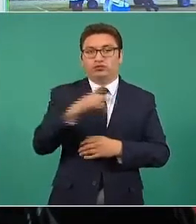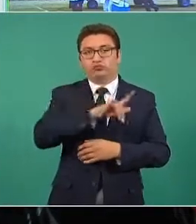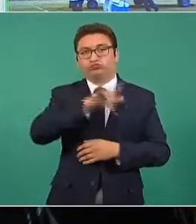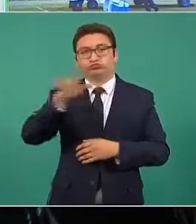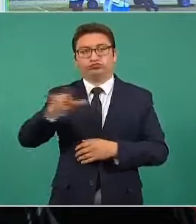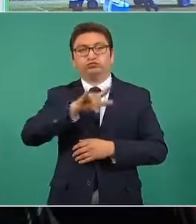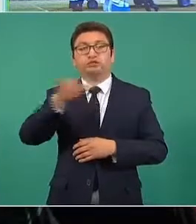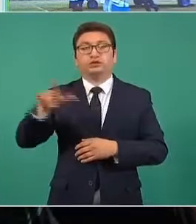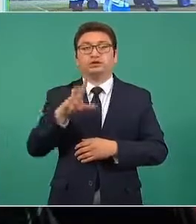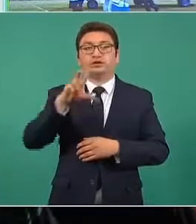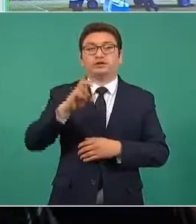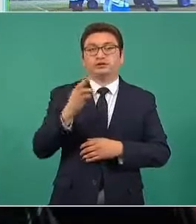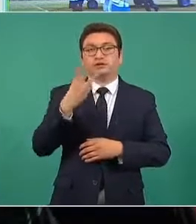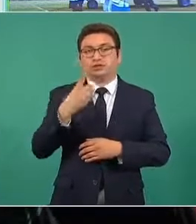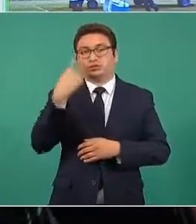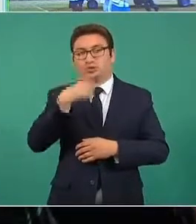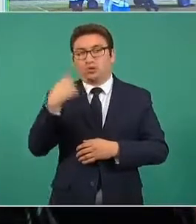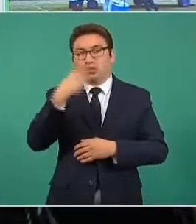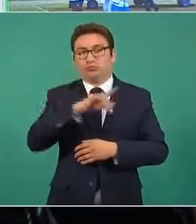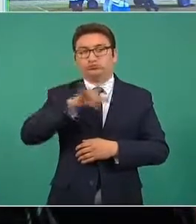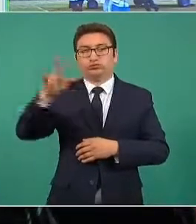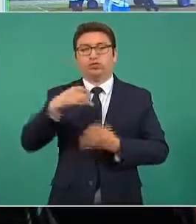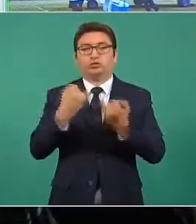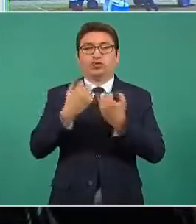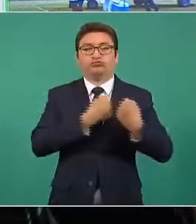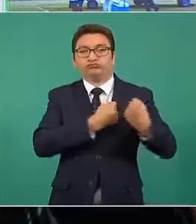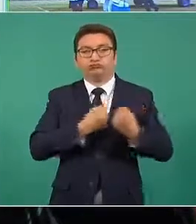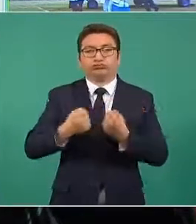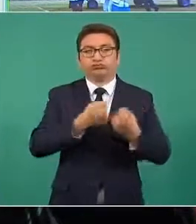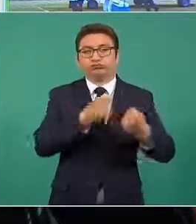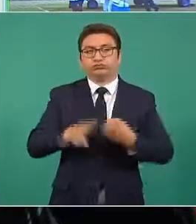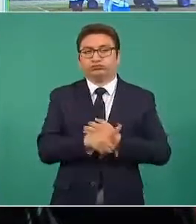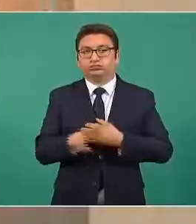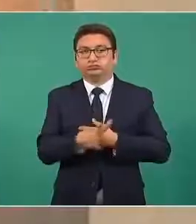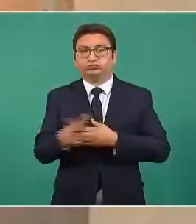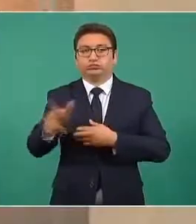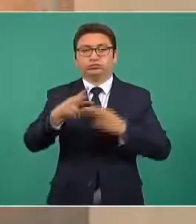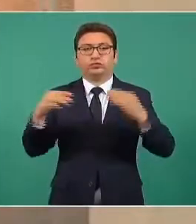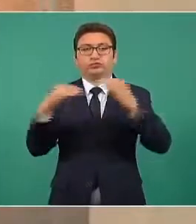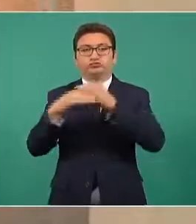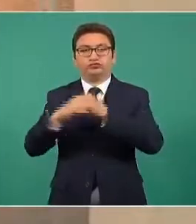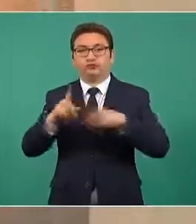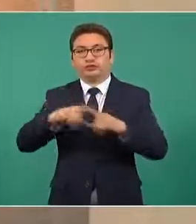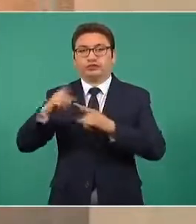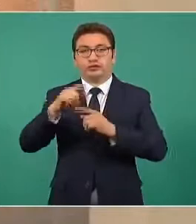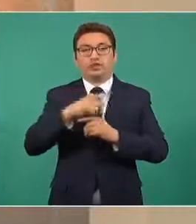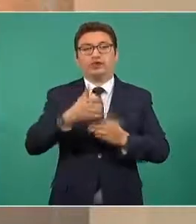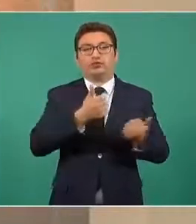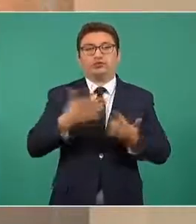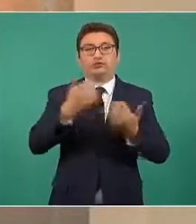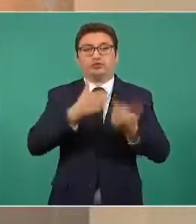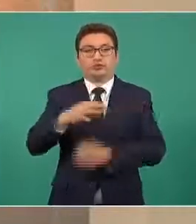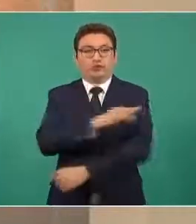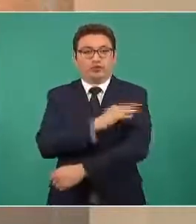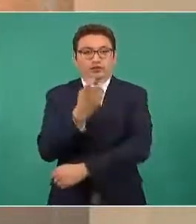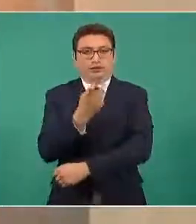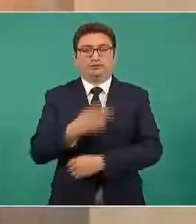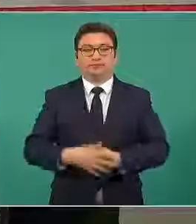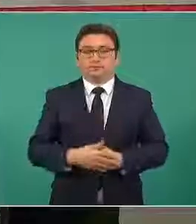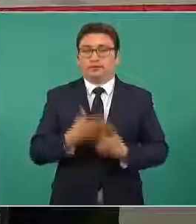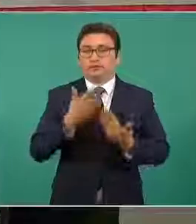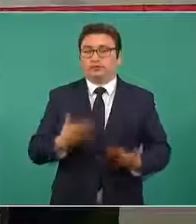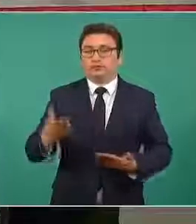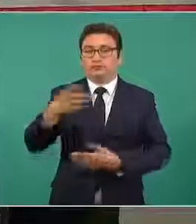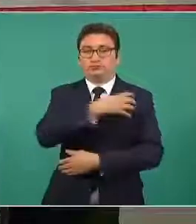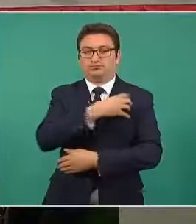33 horas de vuelo y 101 rutas terrestres y aquí están las vacunas que se han distribuido. Le cedo la palabra al general.